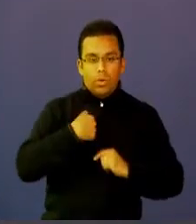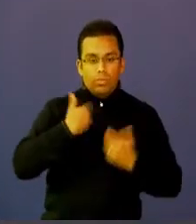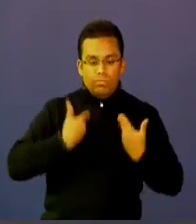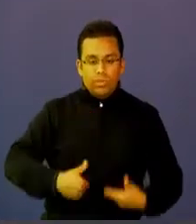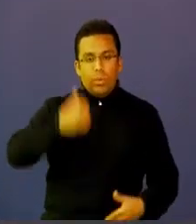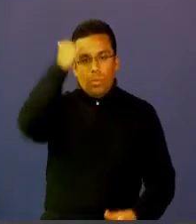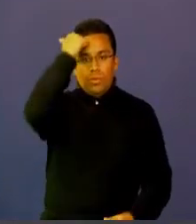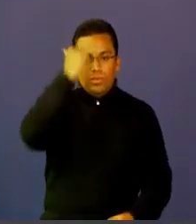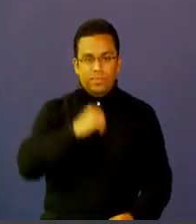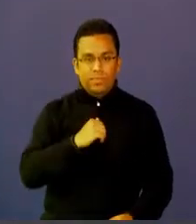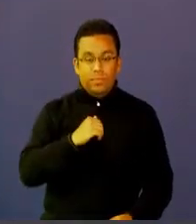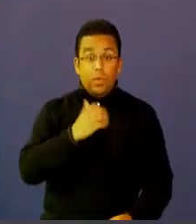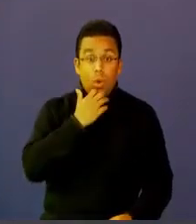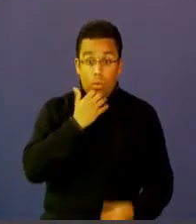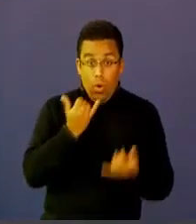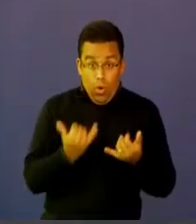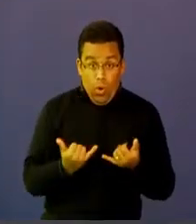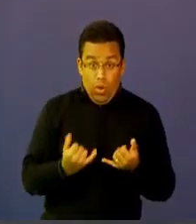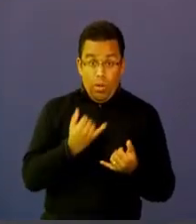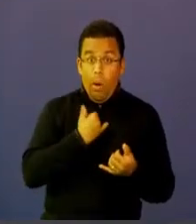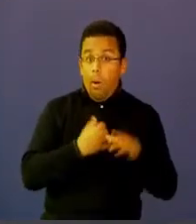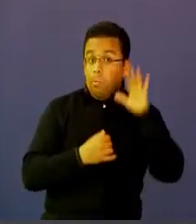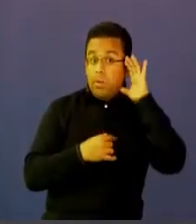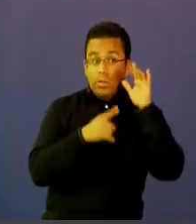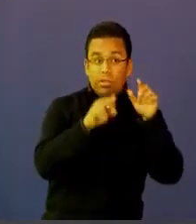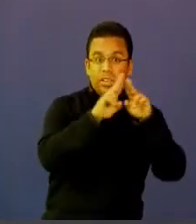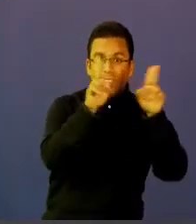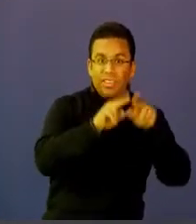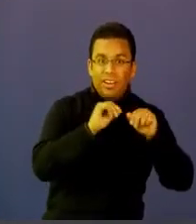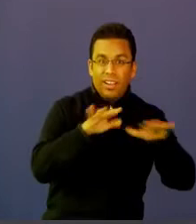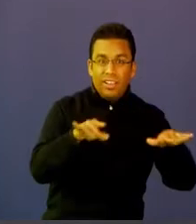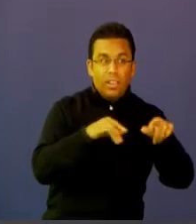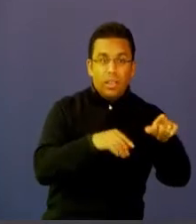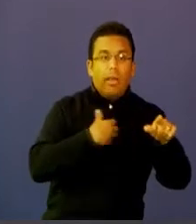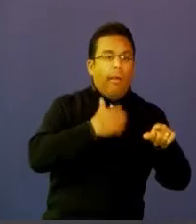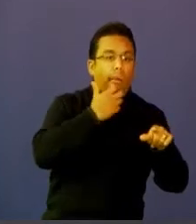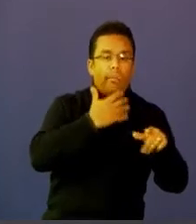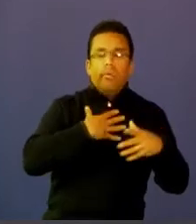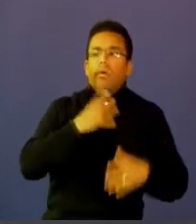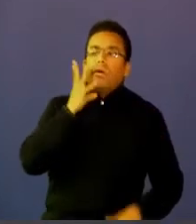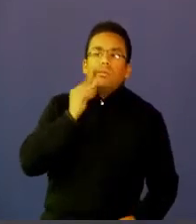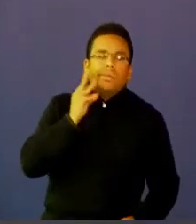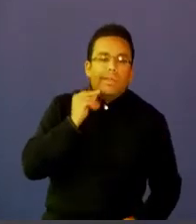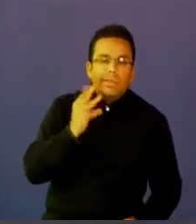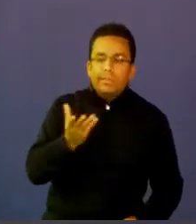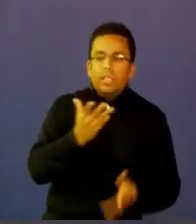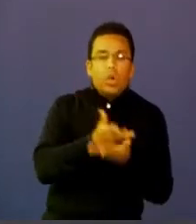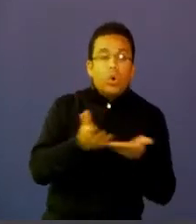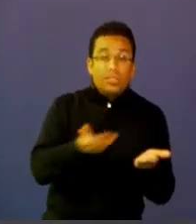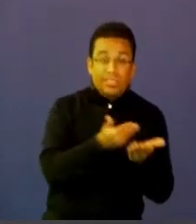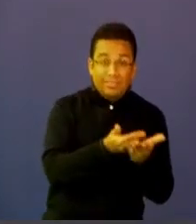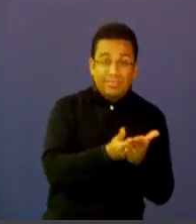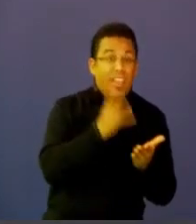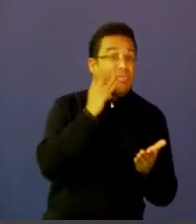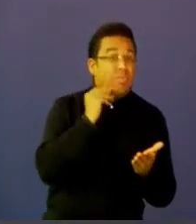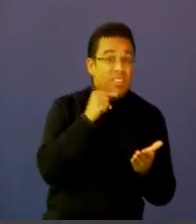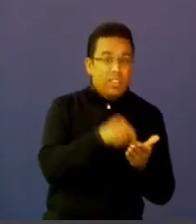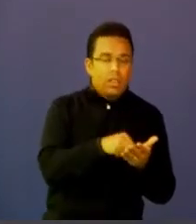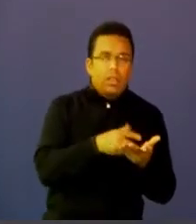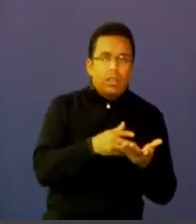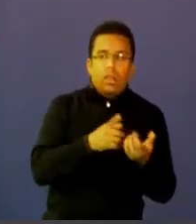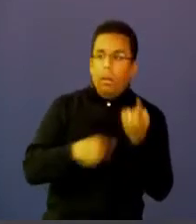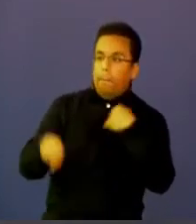docentes hoy en día en línea, por ejemplo, a través de la red de maestros comparten sus experiencias significativas y estas experiencias significativas